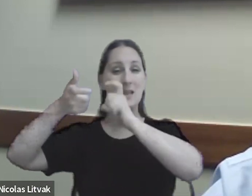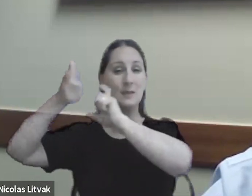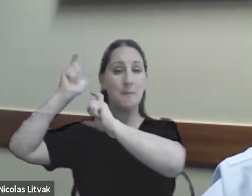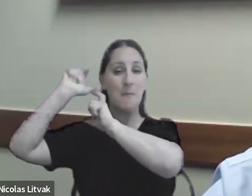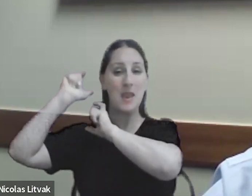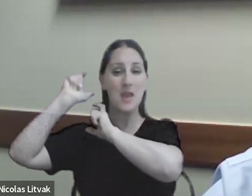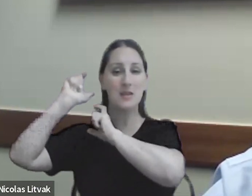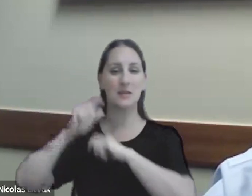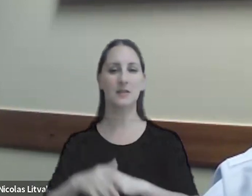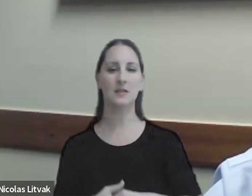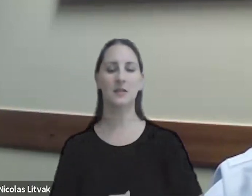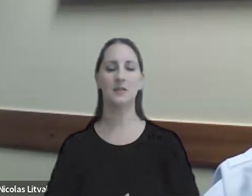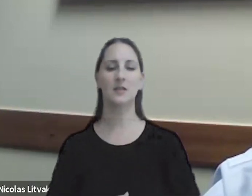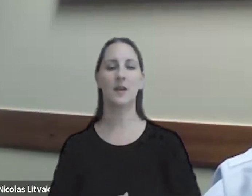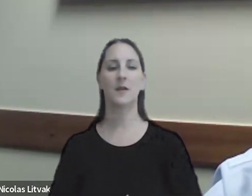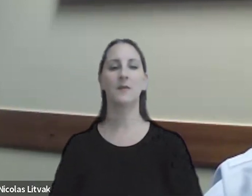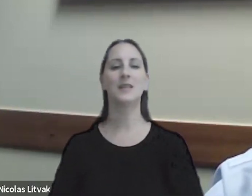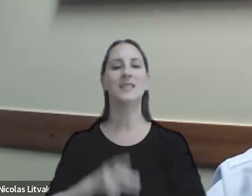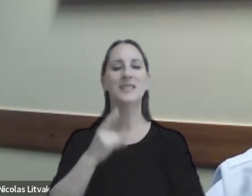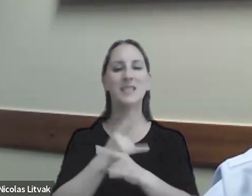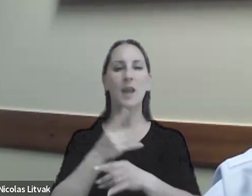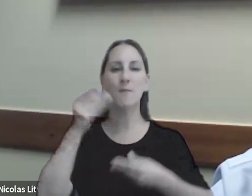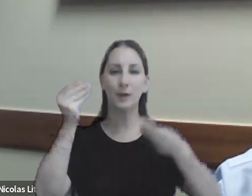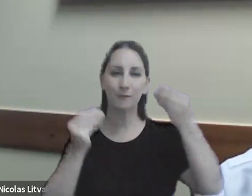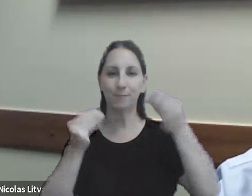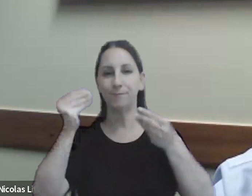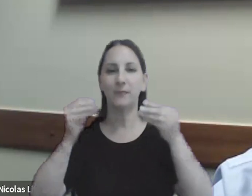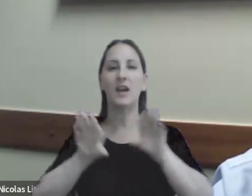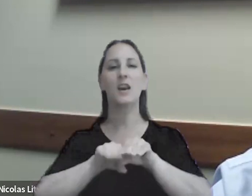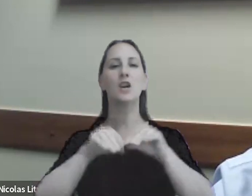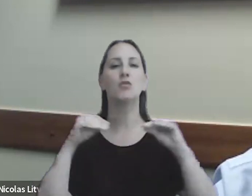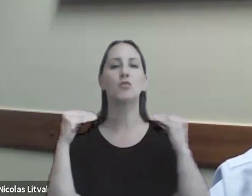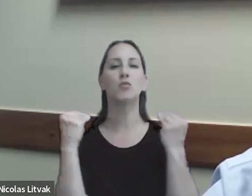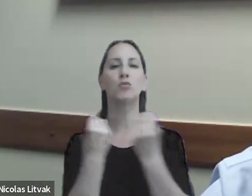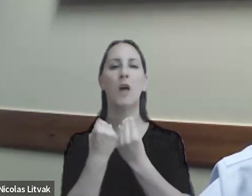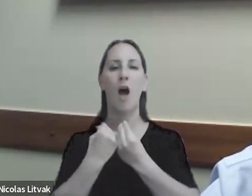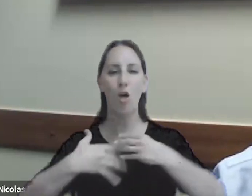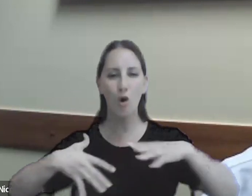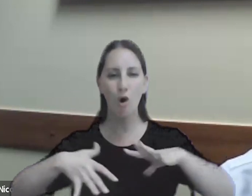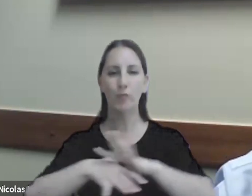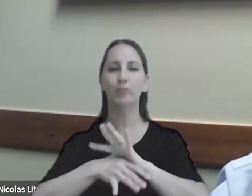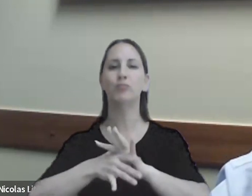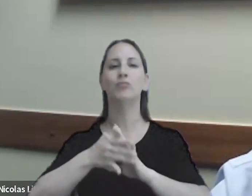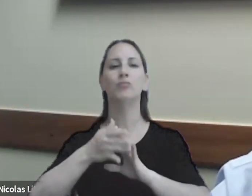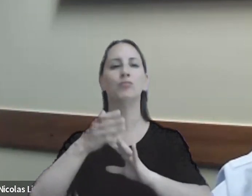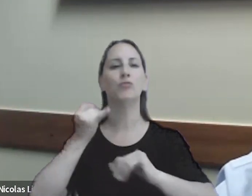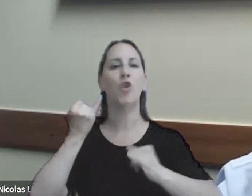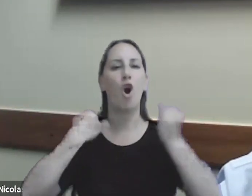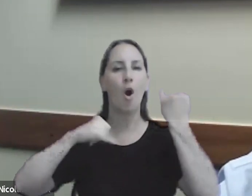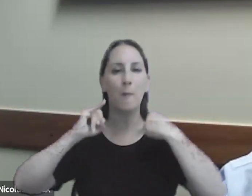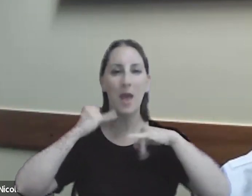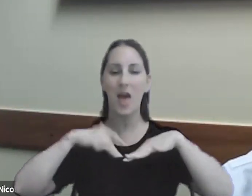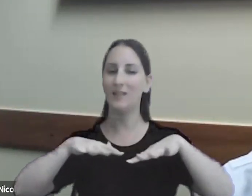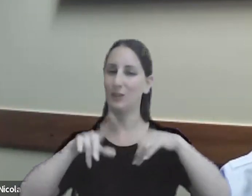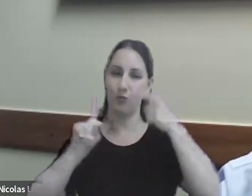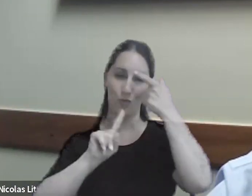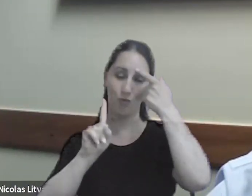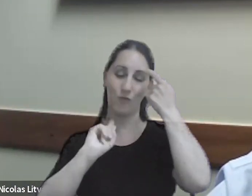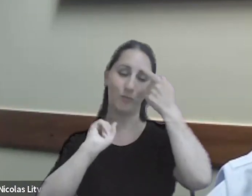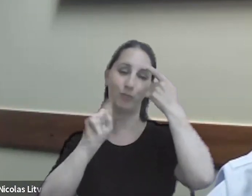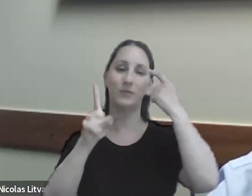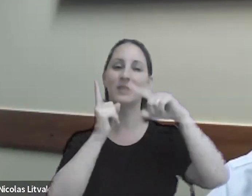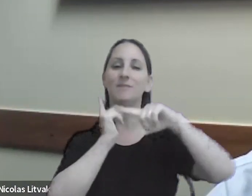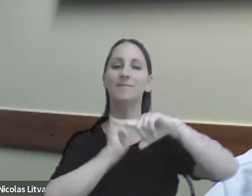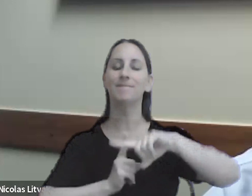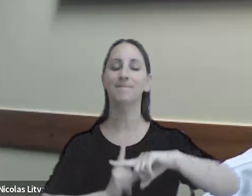siempre se contabilizan como un resultado operativo sino que se contabilizan como